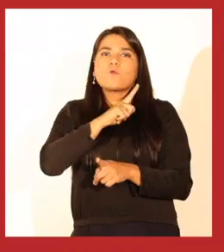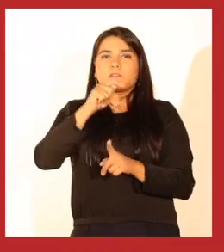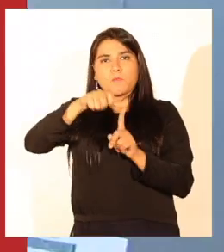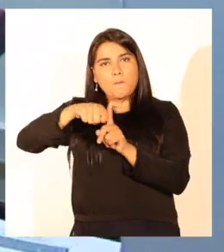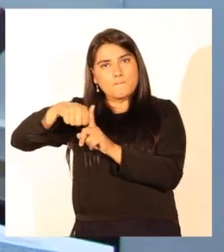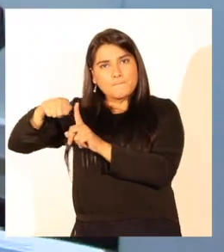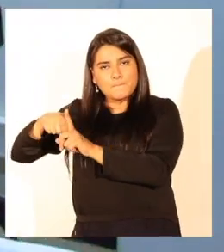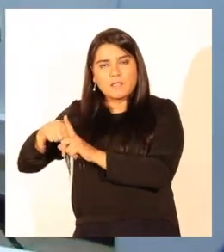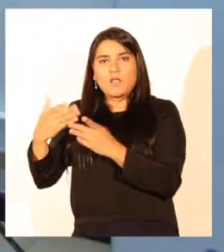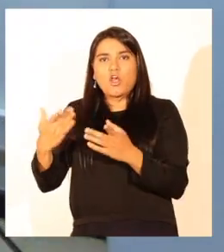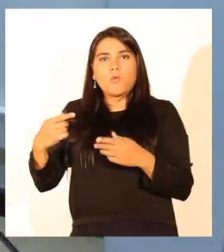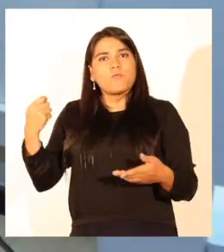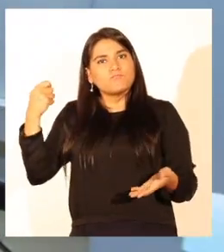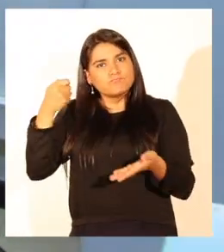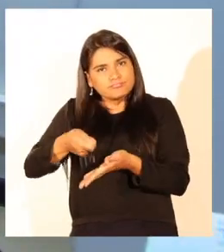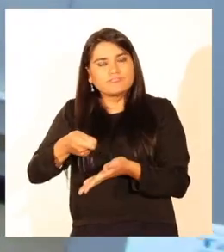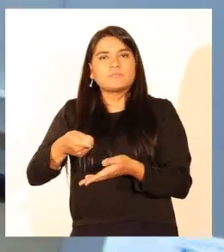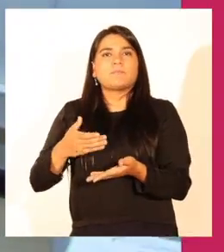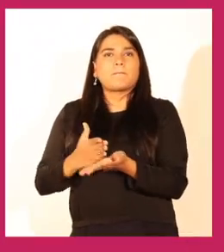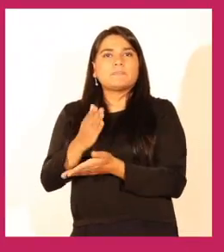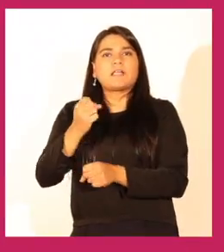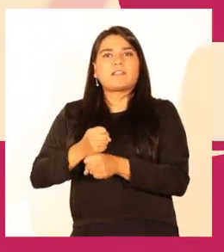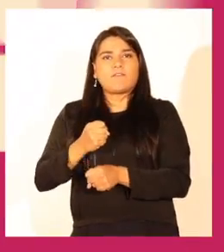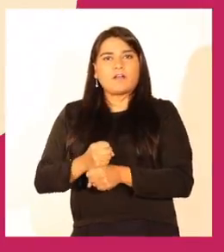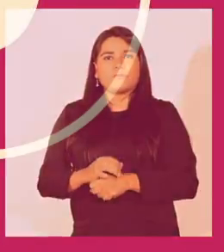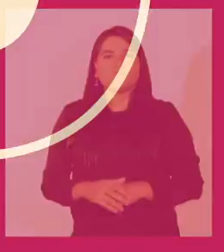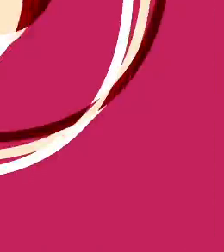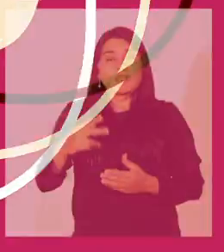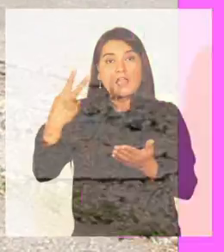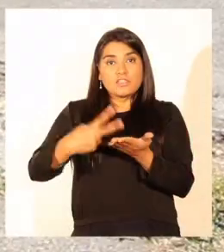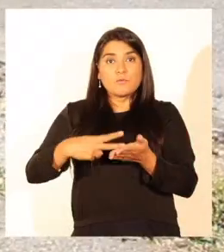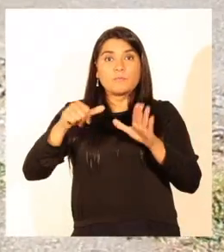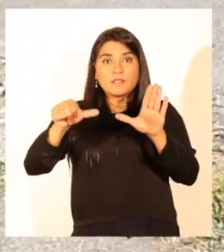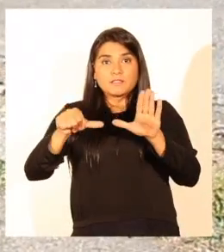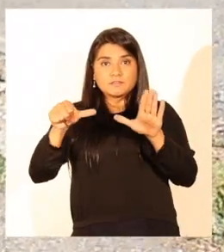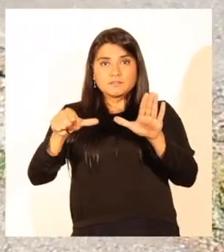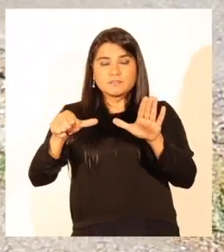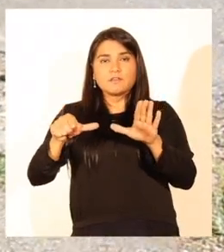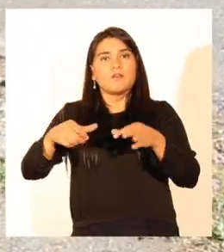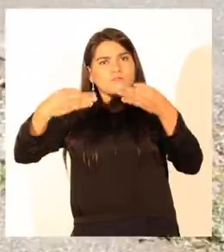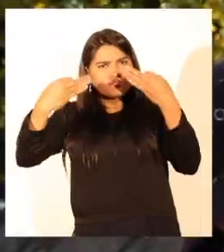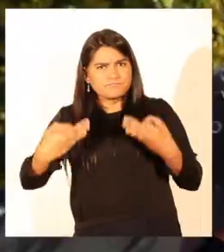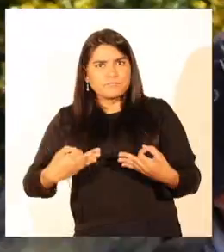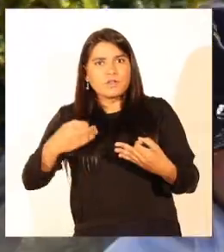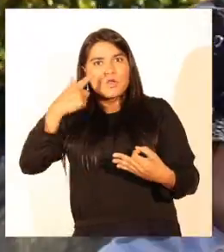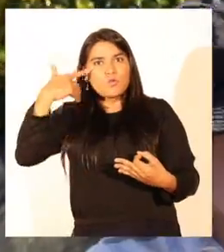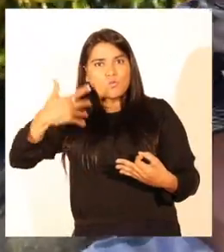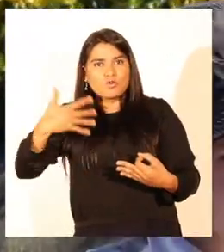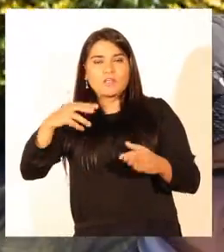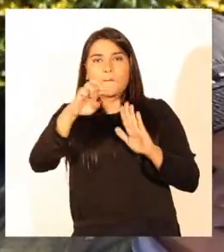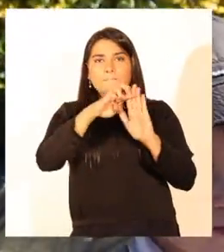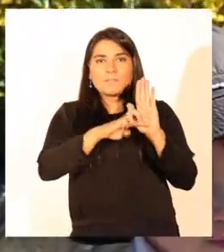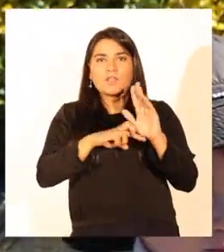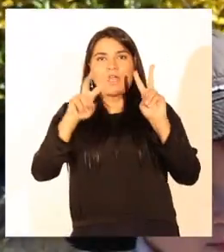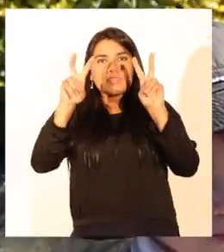durante los últimos meses como capital de trabajo. En 2016, se concretaron importantes proyectos en materia de seguridad